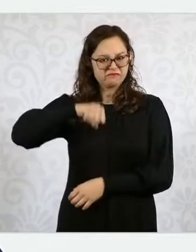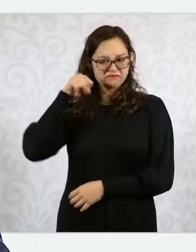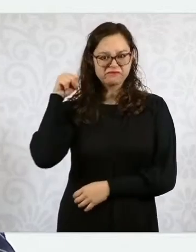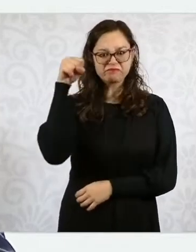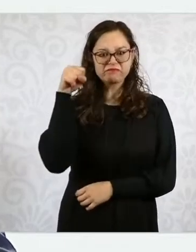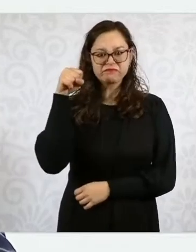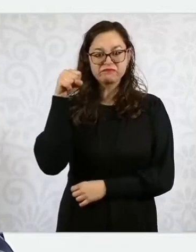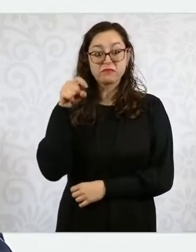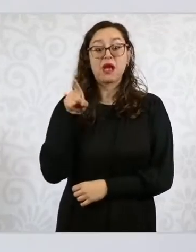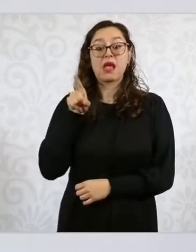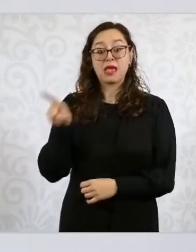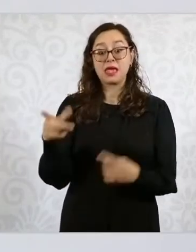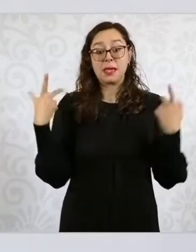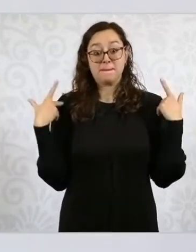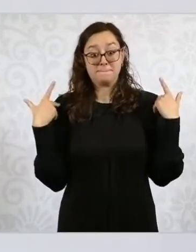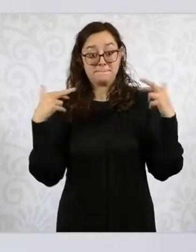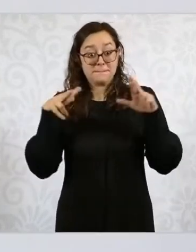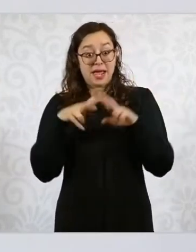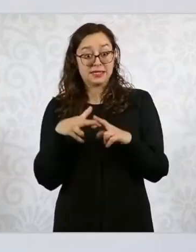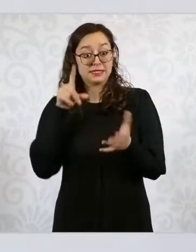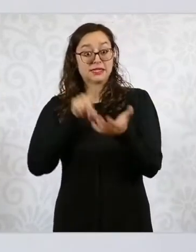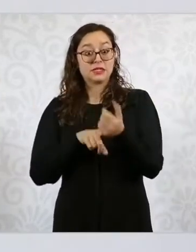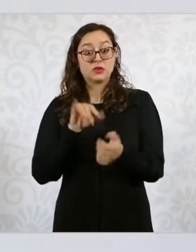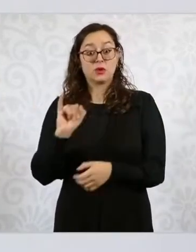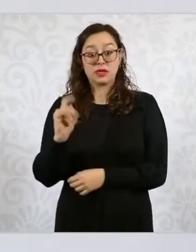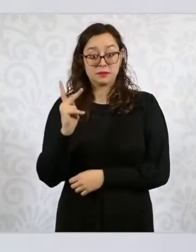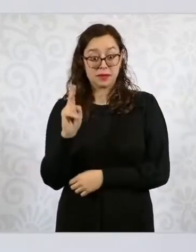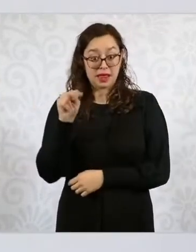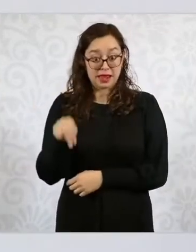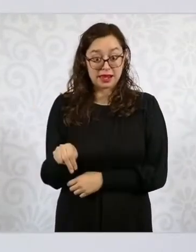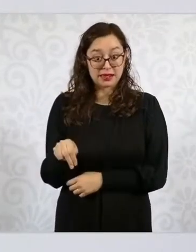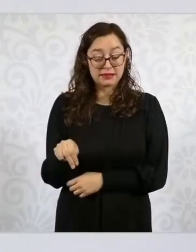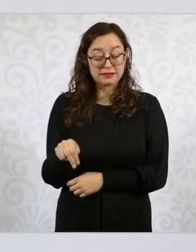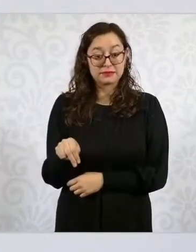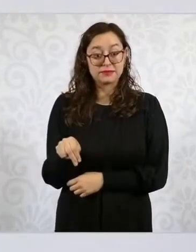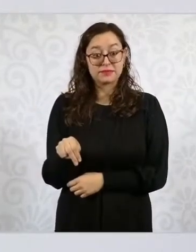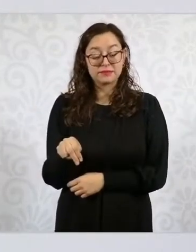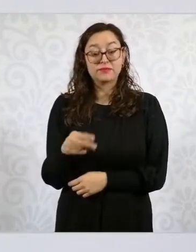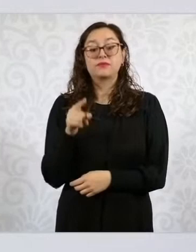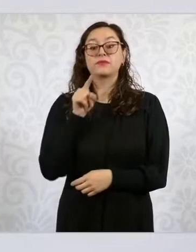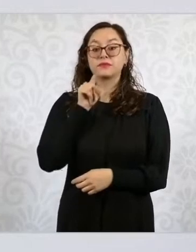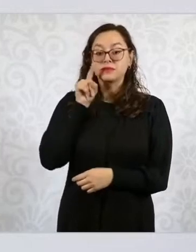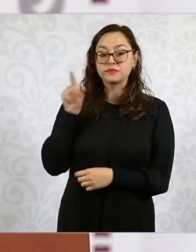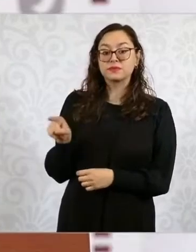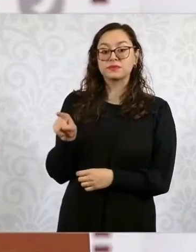profesora del Instituto Politécnico Nacional, ella